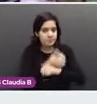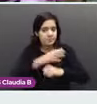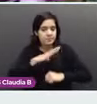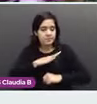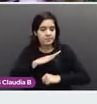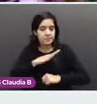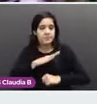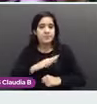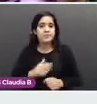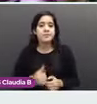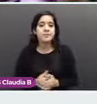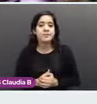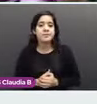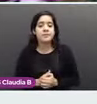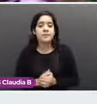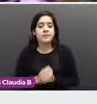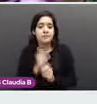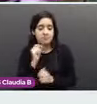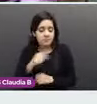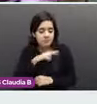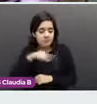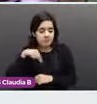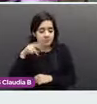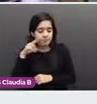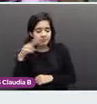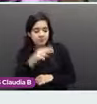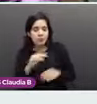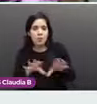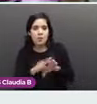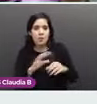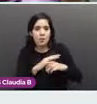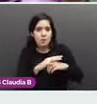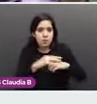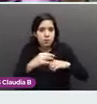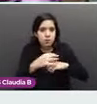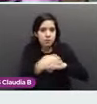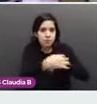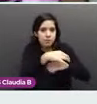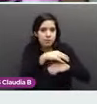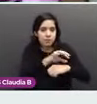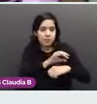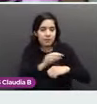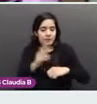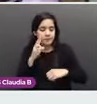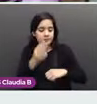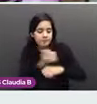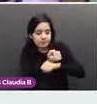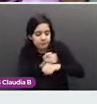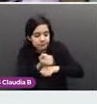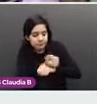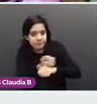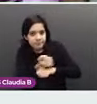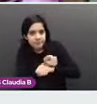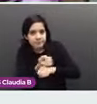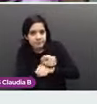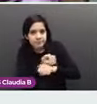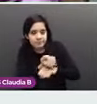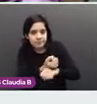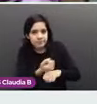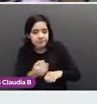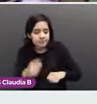colposcopía, vamos a ver una tumoración exofítica, sangrante de tejido criable. Siguiente.